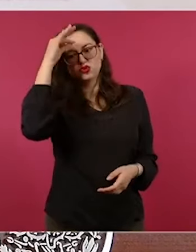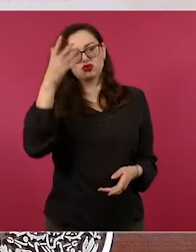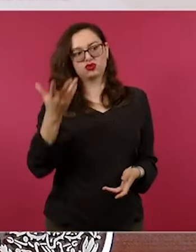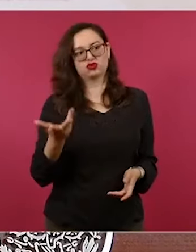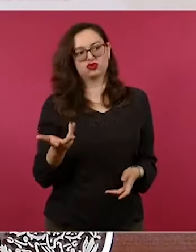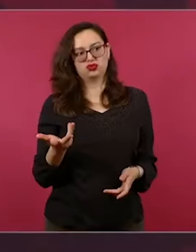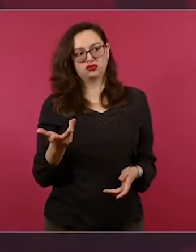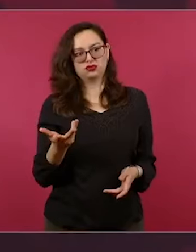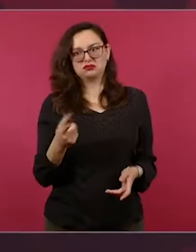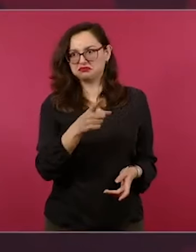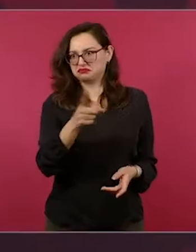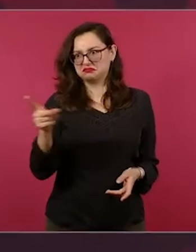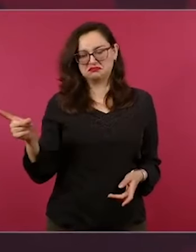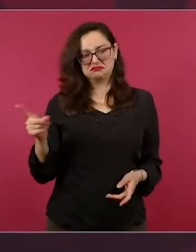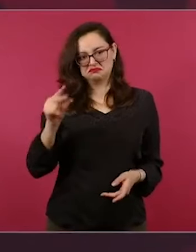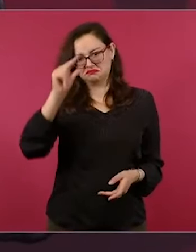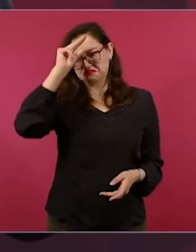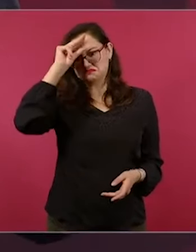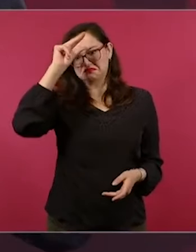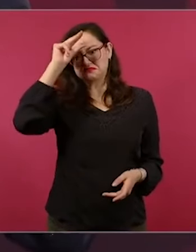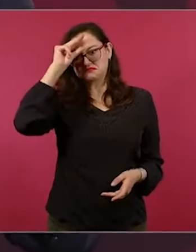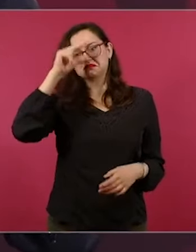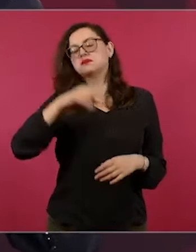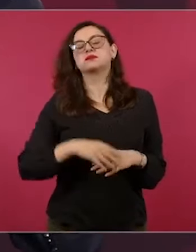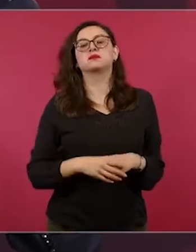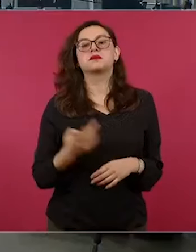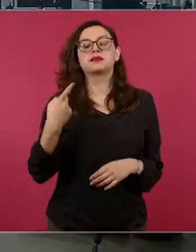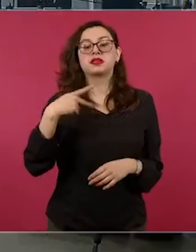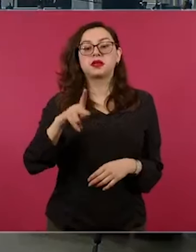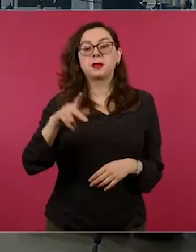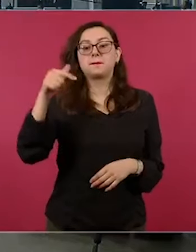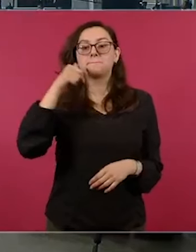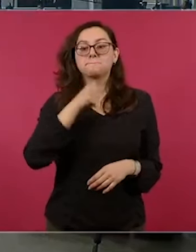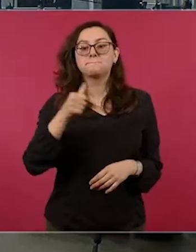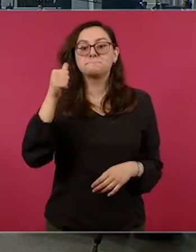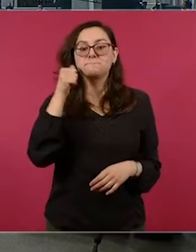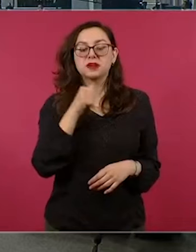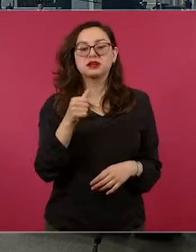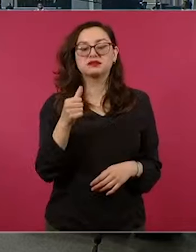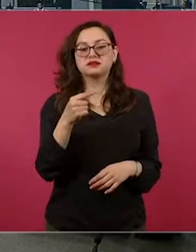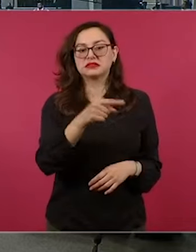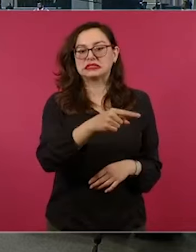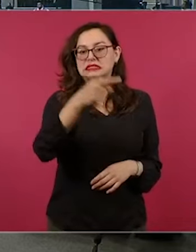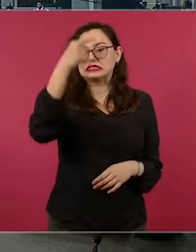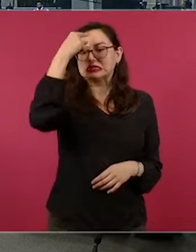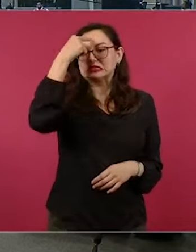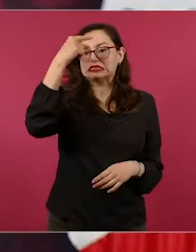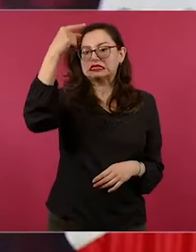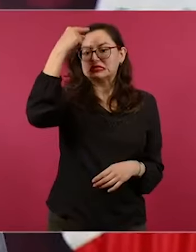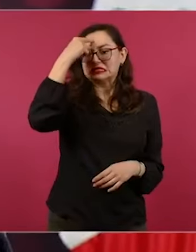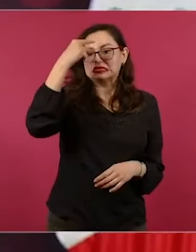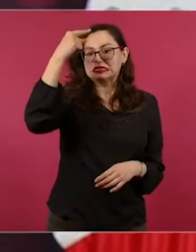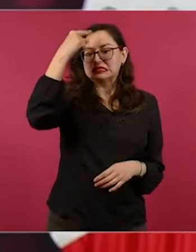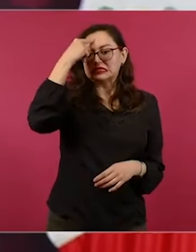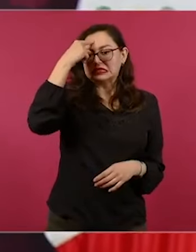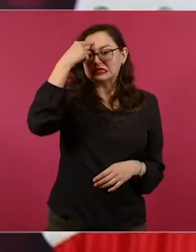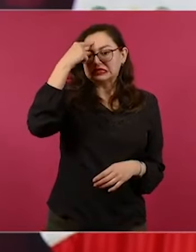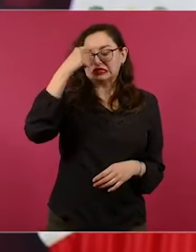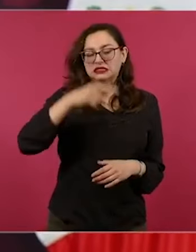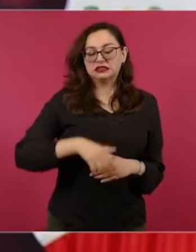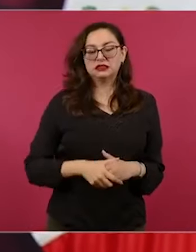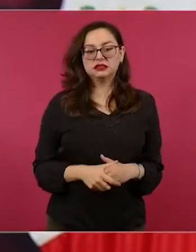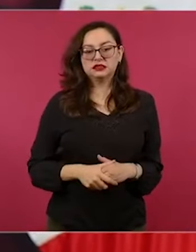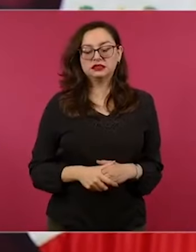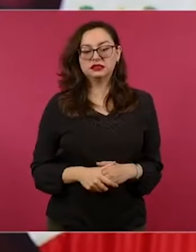pueblo es tonto, pero siempre existe eso y le atribuyen